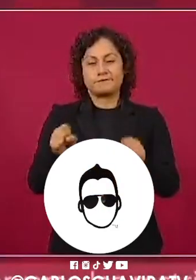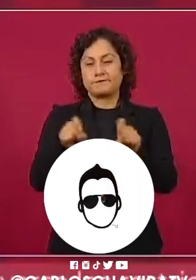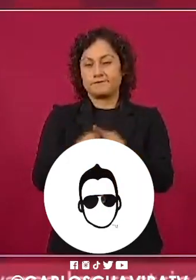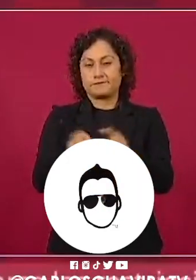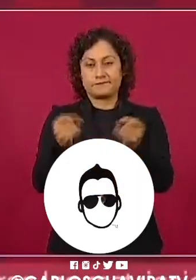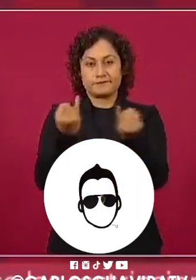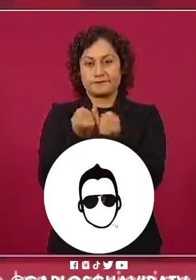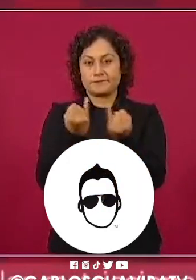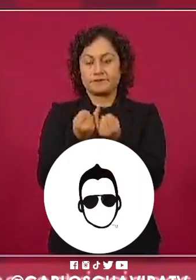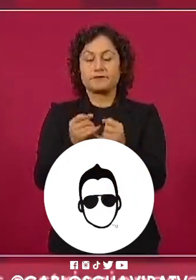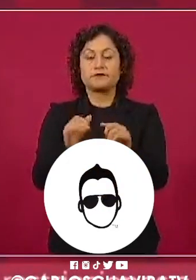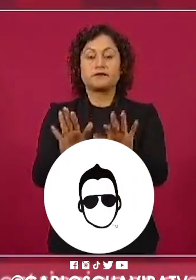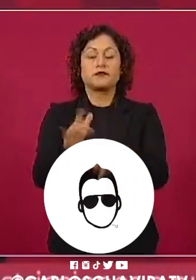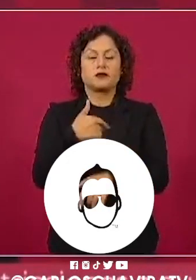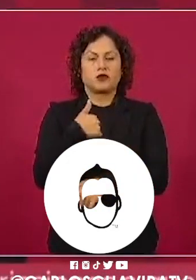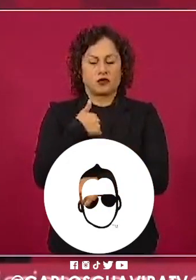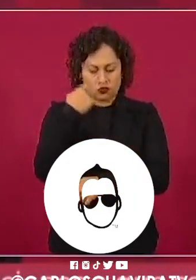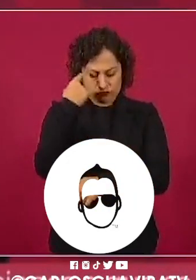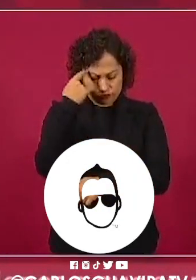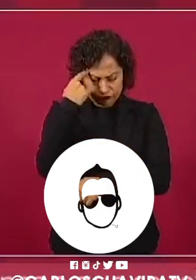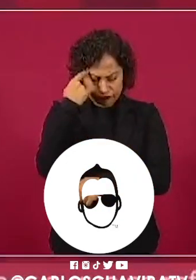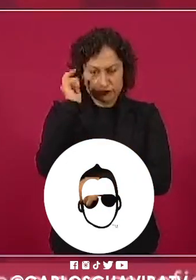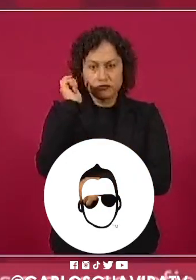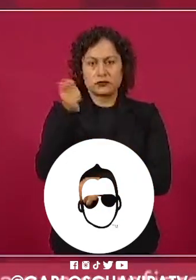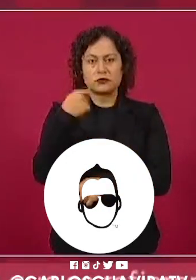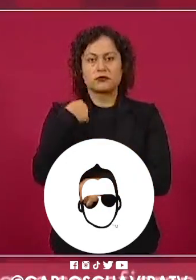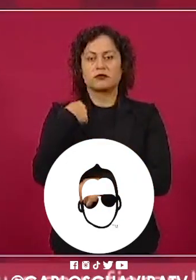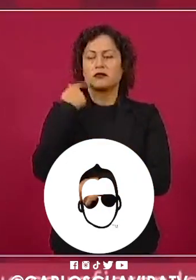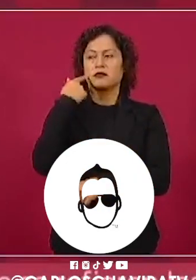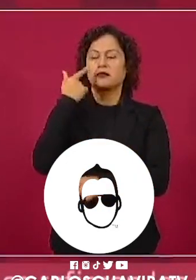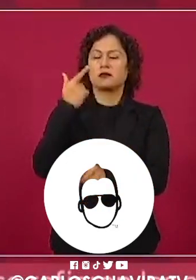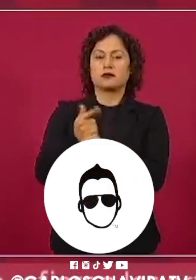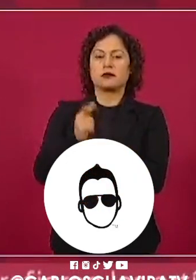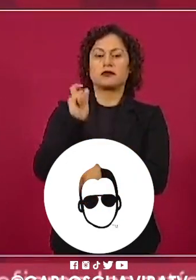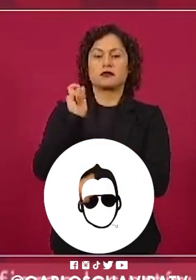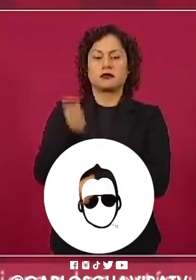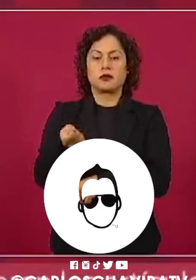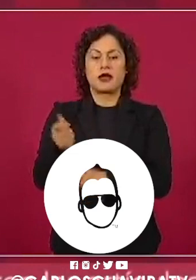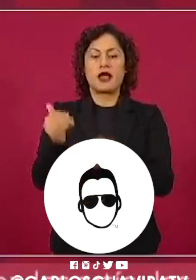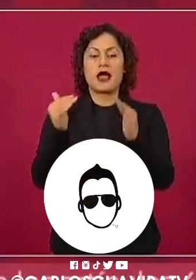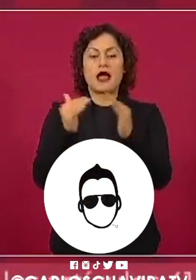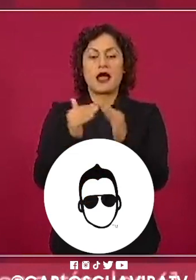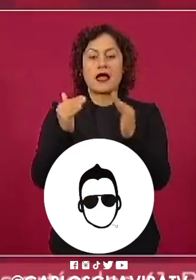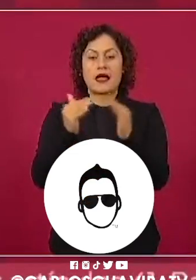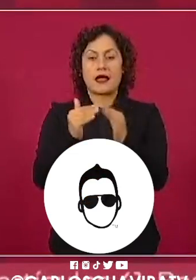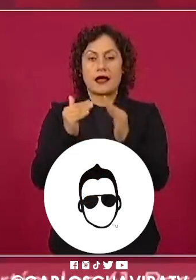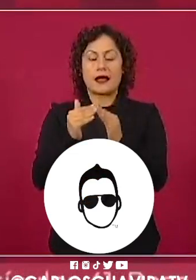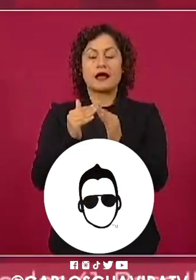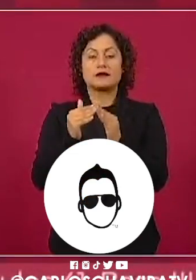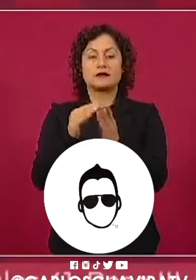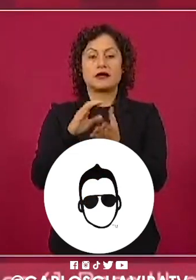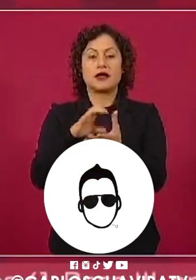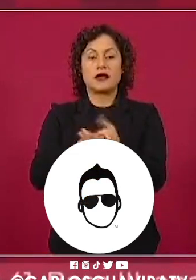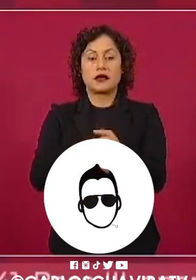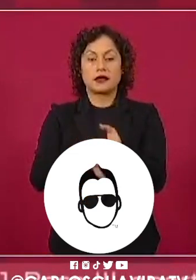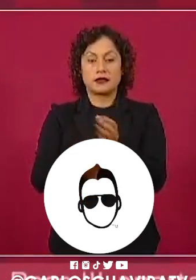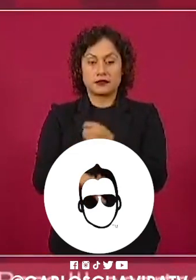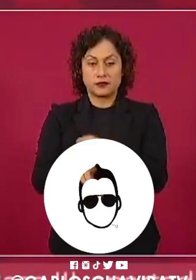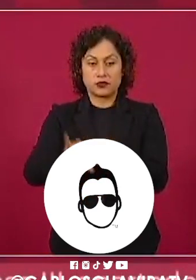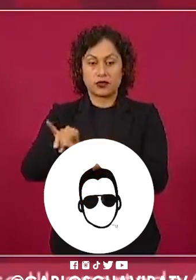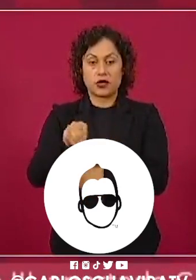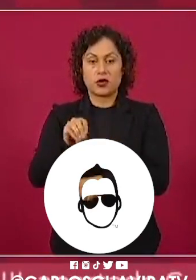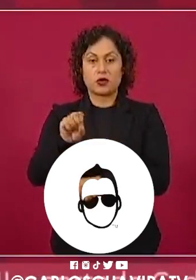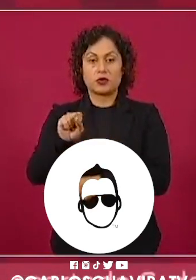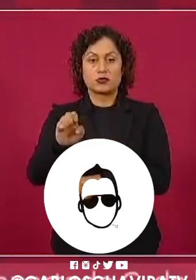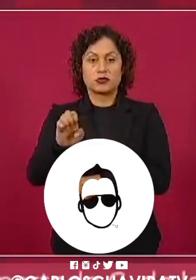Como la otra vez escuché que Andrés, mi otra personalidad, porque tengo dos,